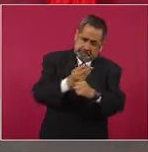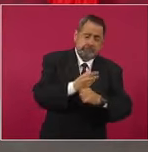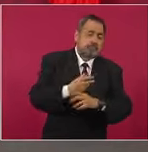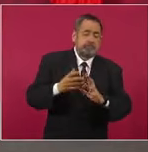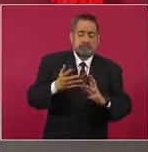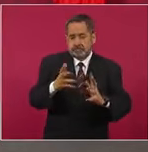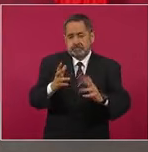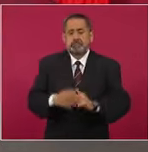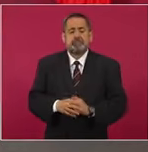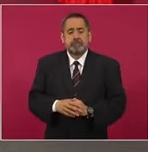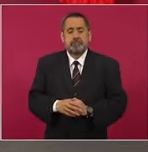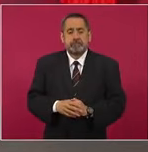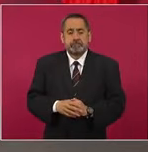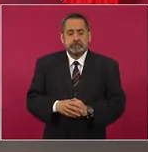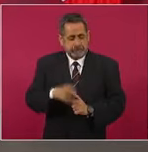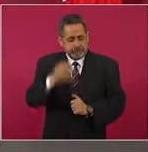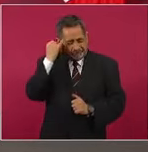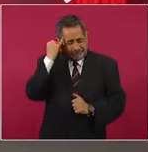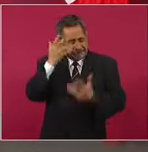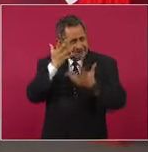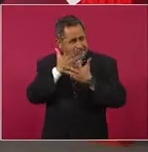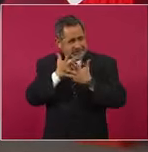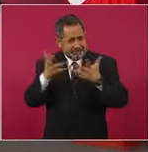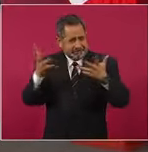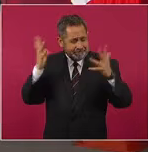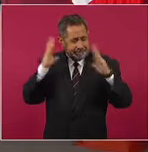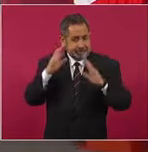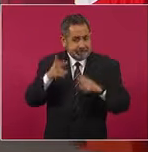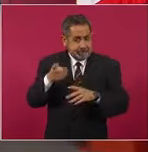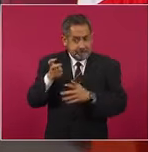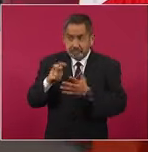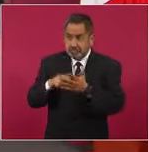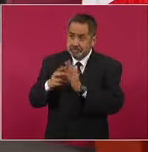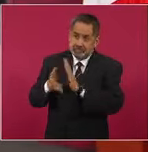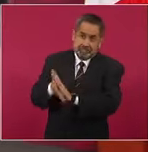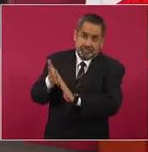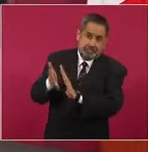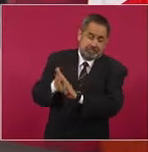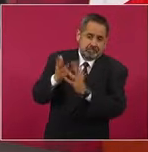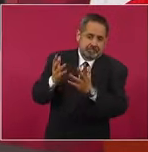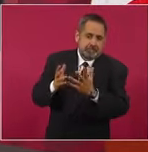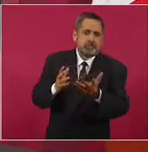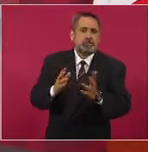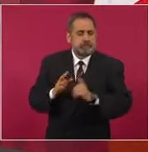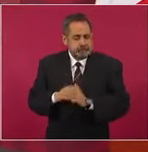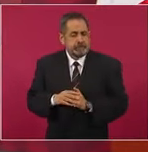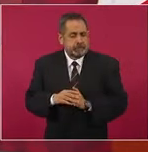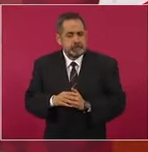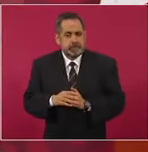Esa es la dimensión de la obra. Claro, entramos.